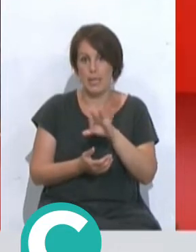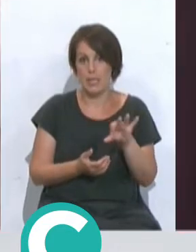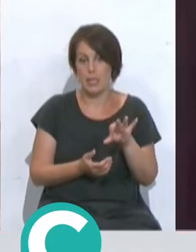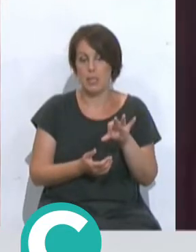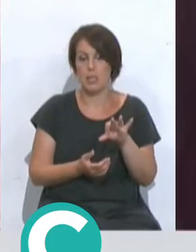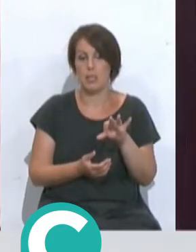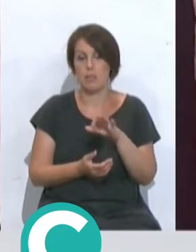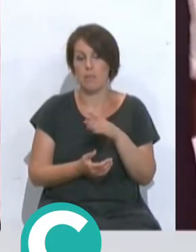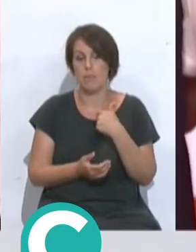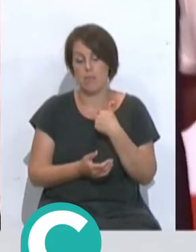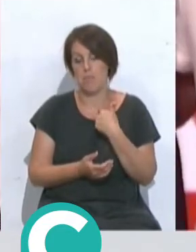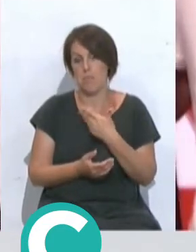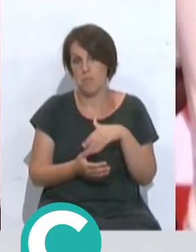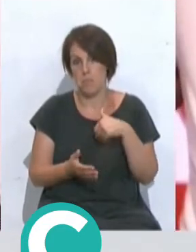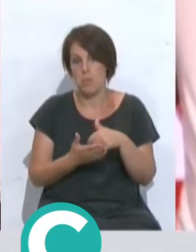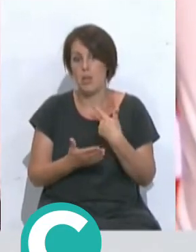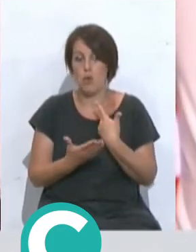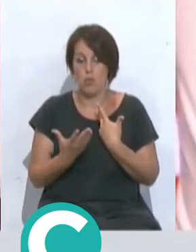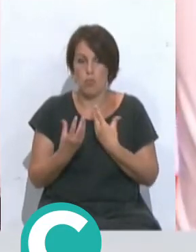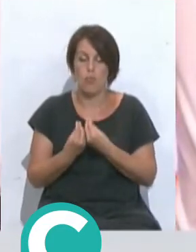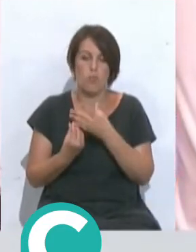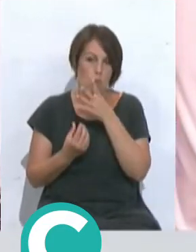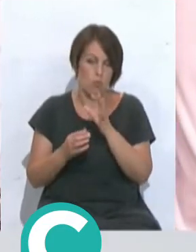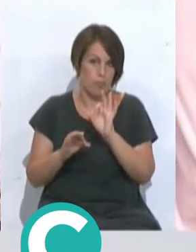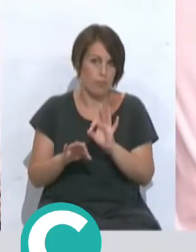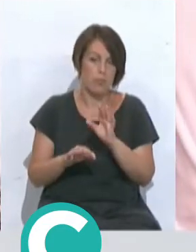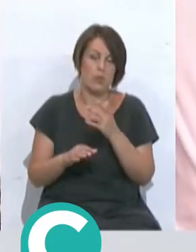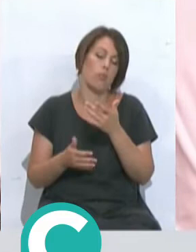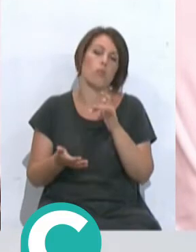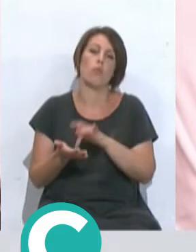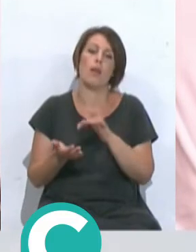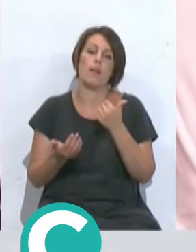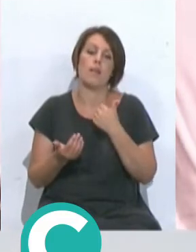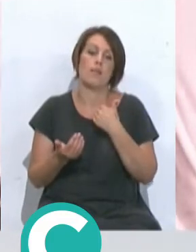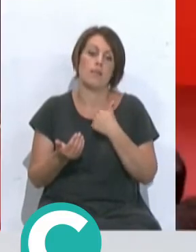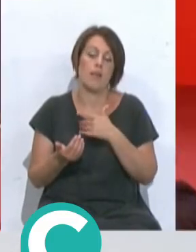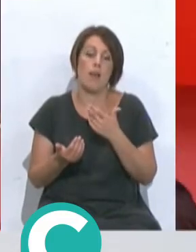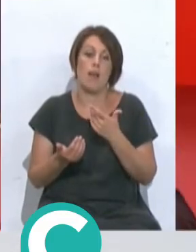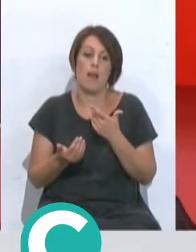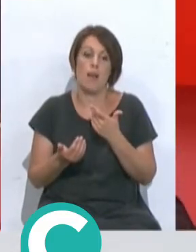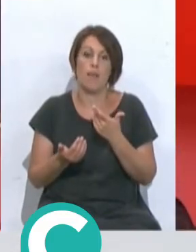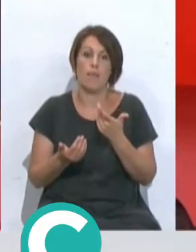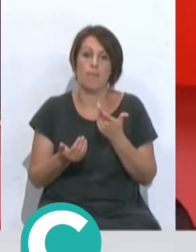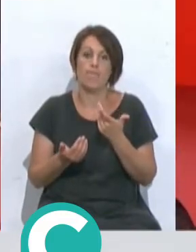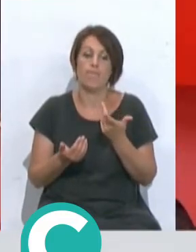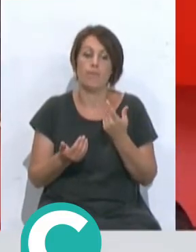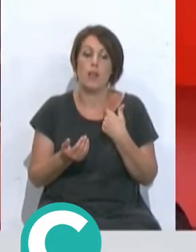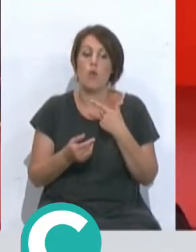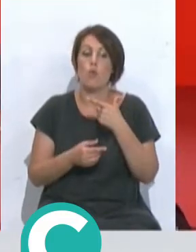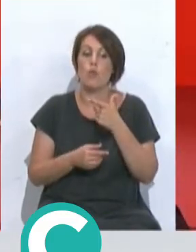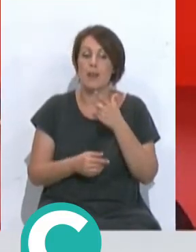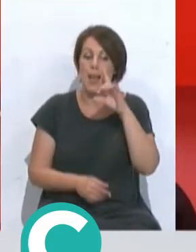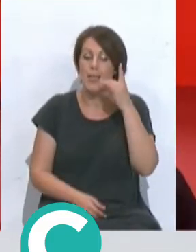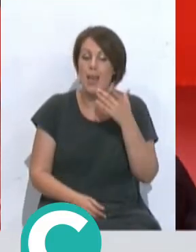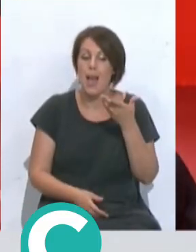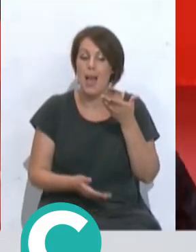reclamara mi servicio me iría con él precisamente por eso y bueno, cuando ocurre es verdad que quizás a la que menos le gustó la idea